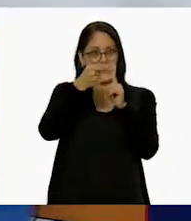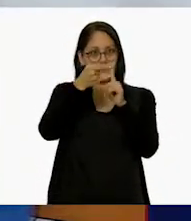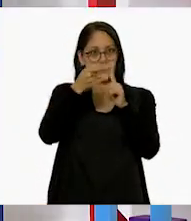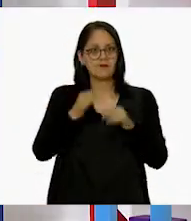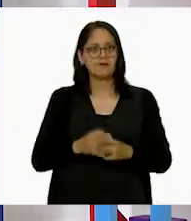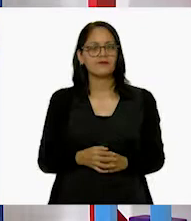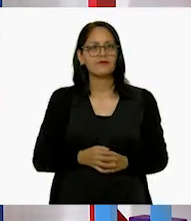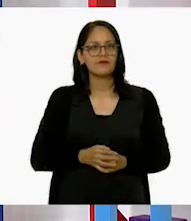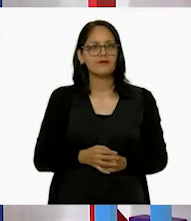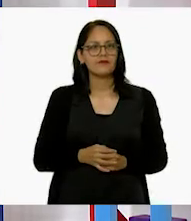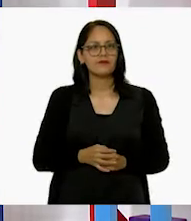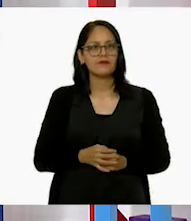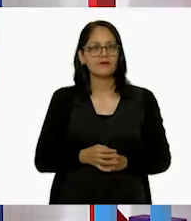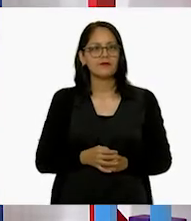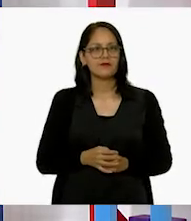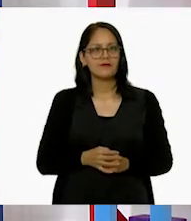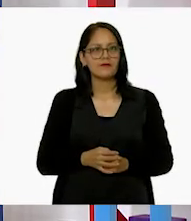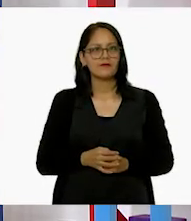uno. Vamos a ver.